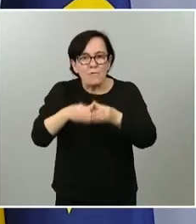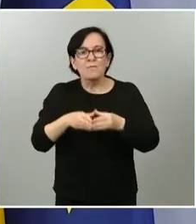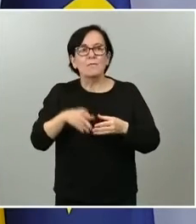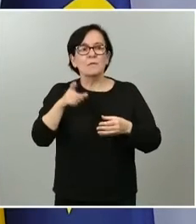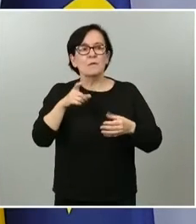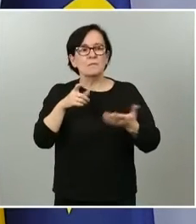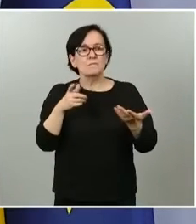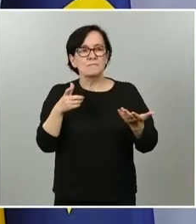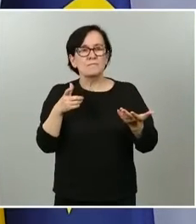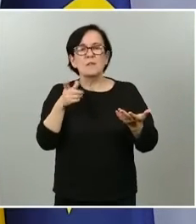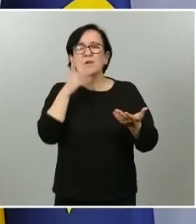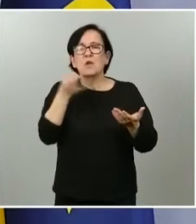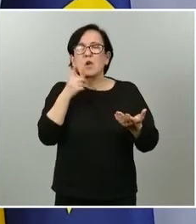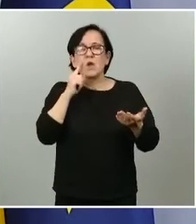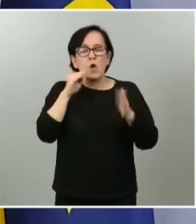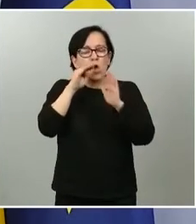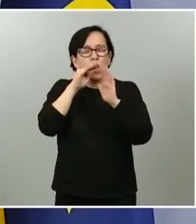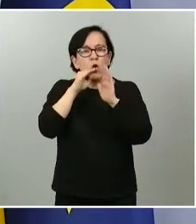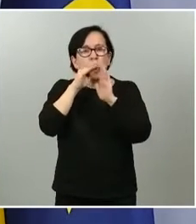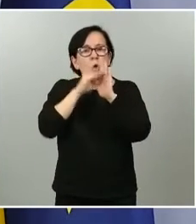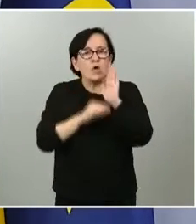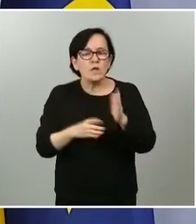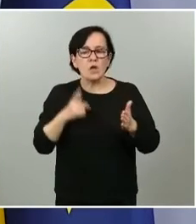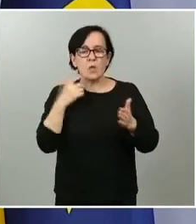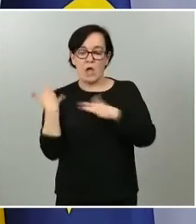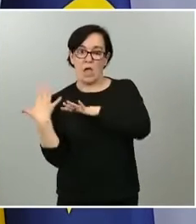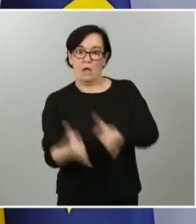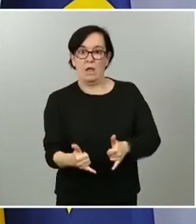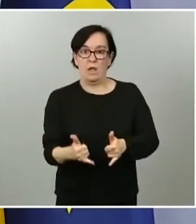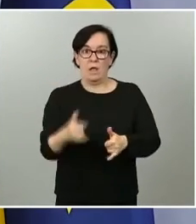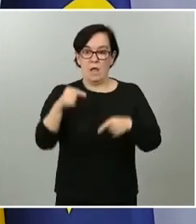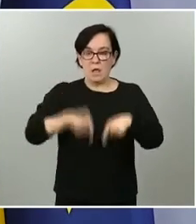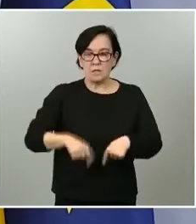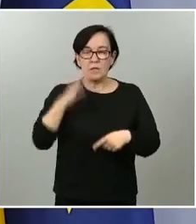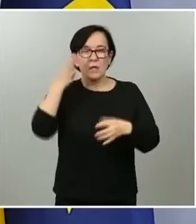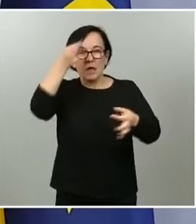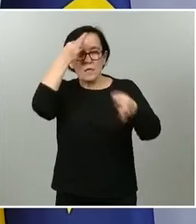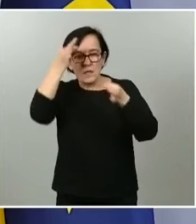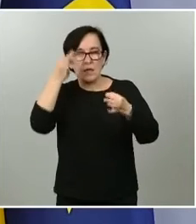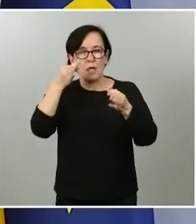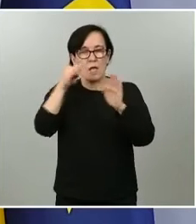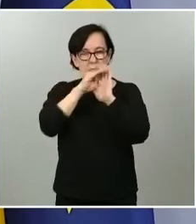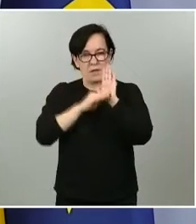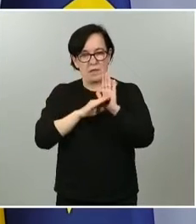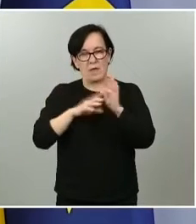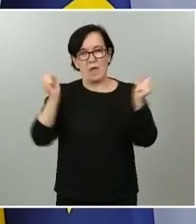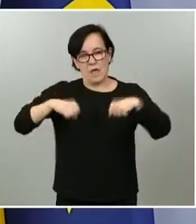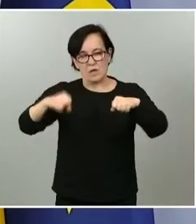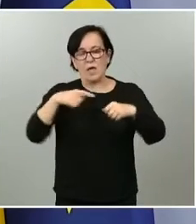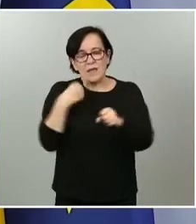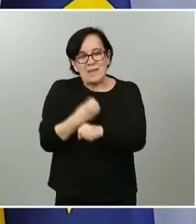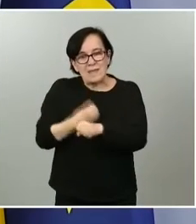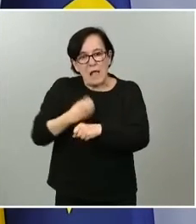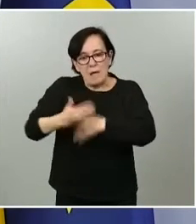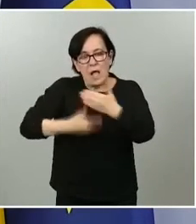qué tipo de condiciones se tienen que cumplir y cuando lleguen aquí qué tipo de requisitos y qué tipo de medidas se tienen que adoptar. Esto lo estamos trabajando y yo creo que en muy